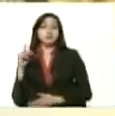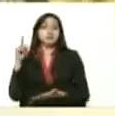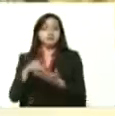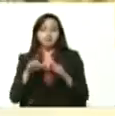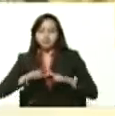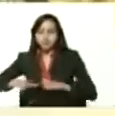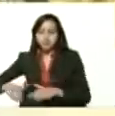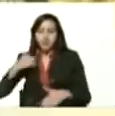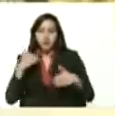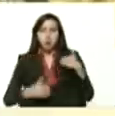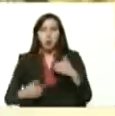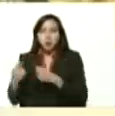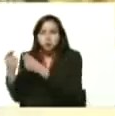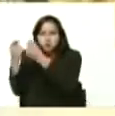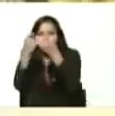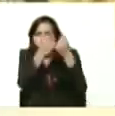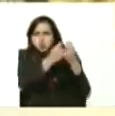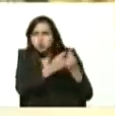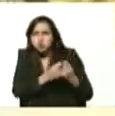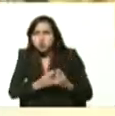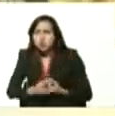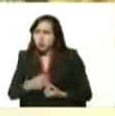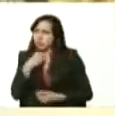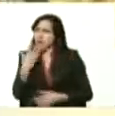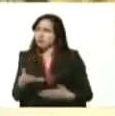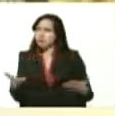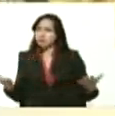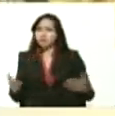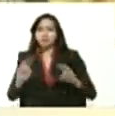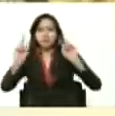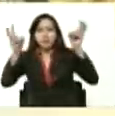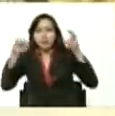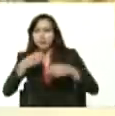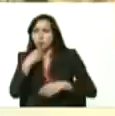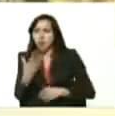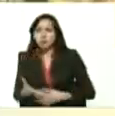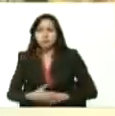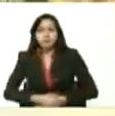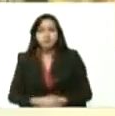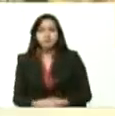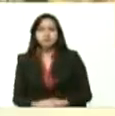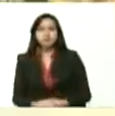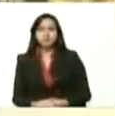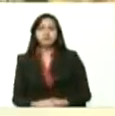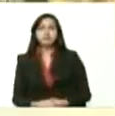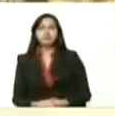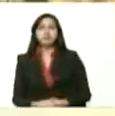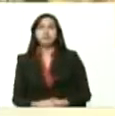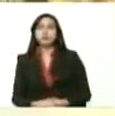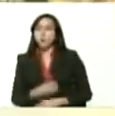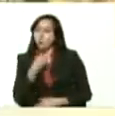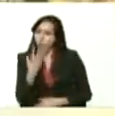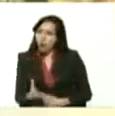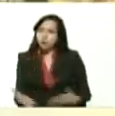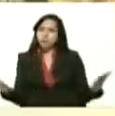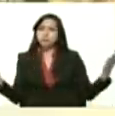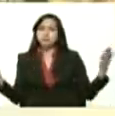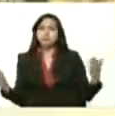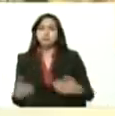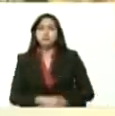miércoles de economía miércoles productivo está bueno vale miércoles productivo está bueno bueno chicas